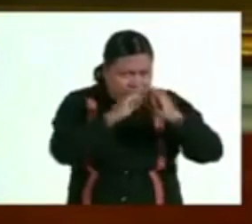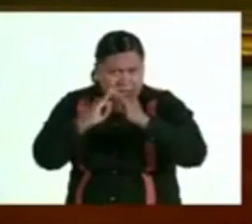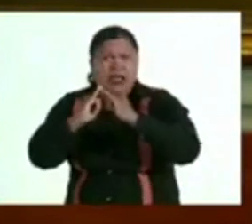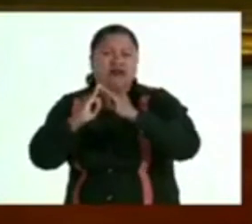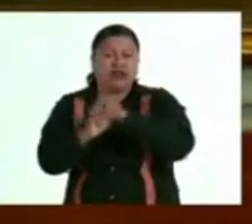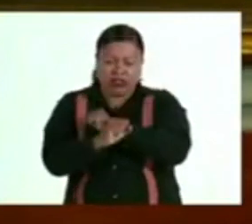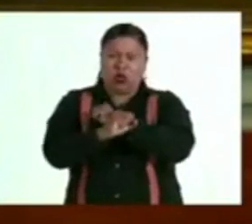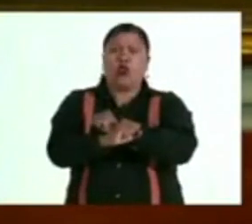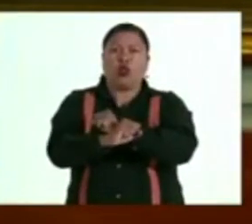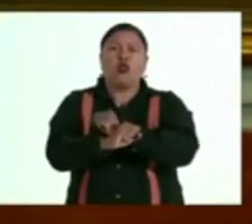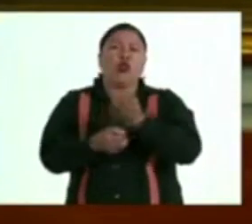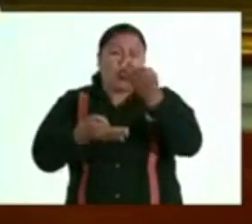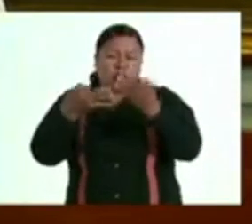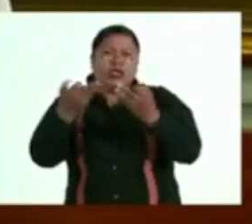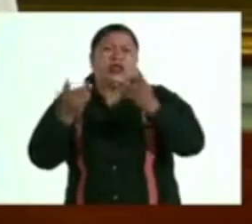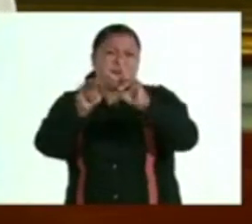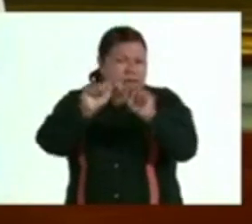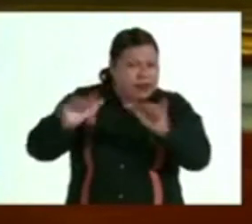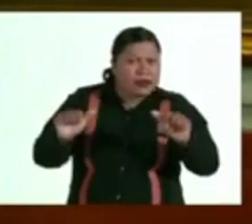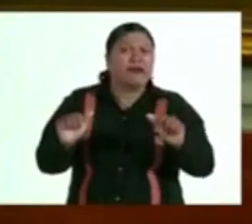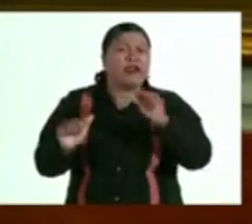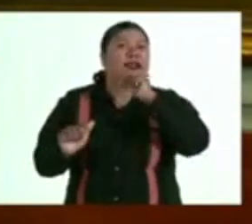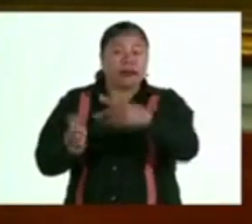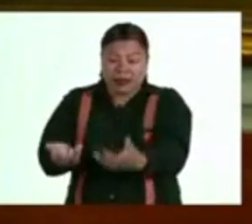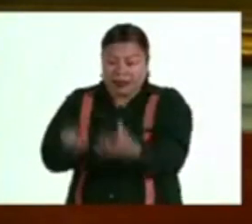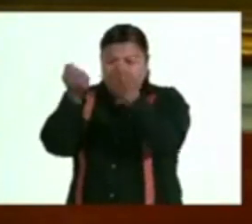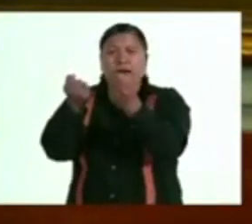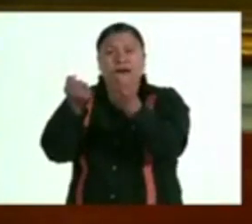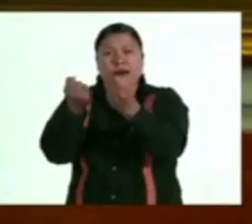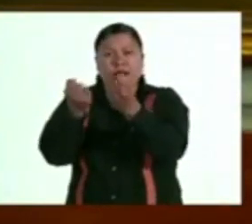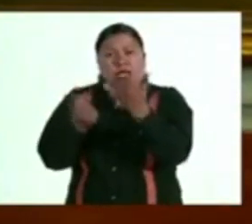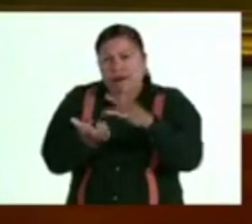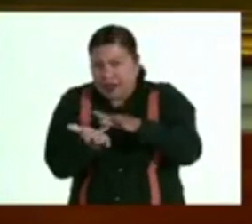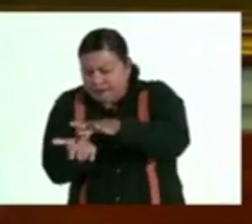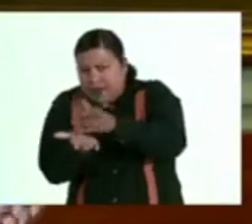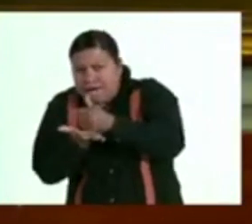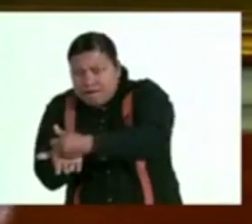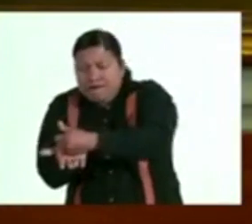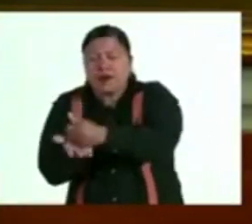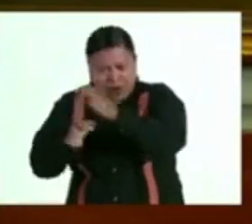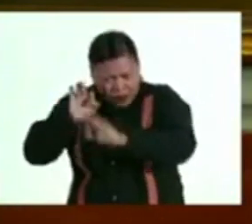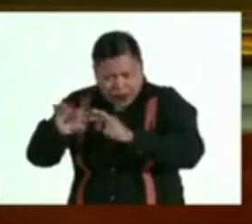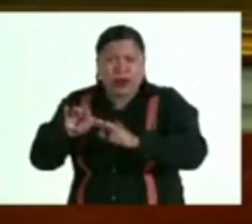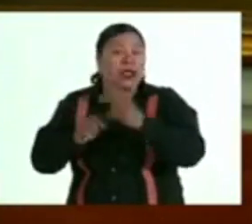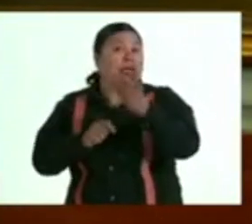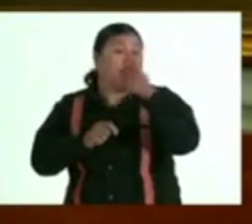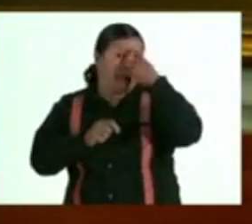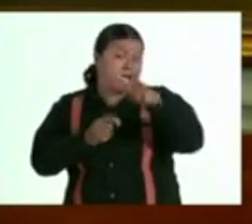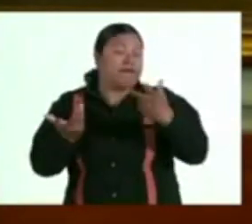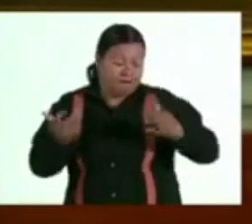de seguridad, justicia, paz, así como de rescate y auxilio que intensificarán